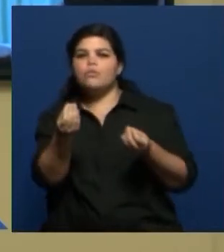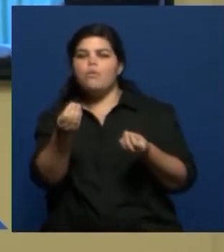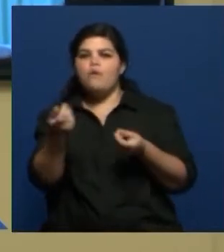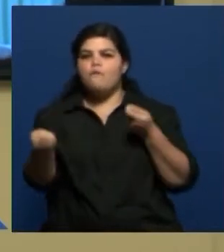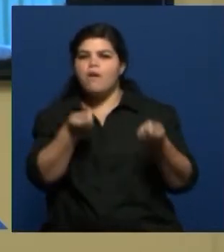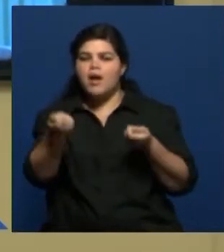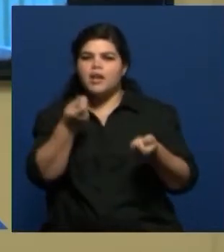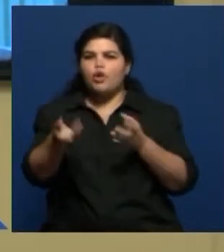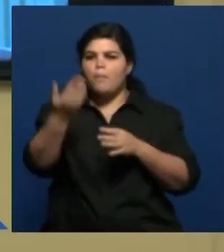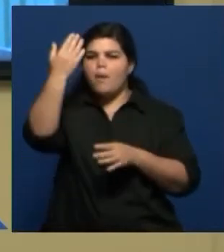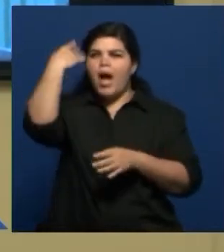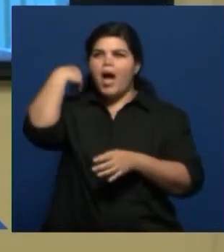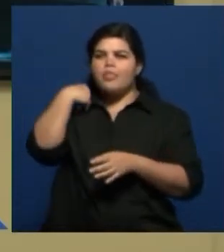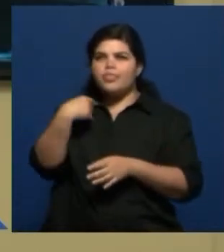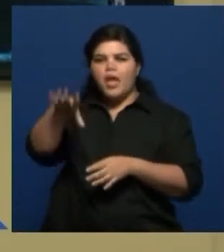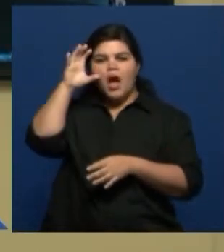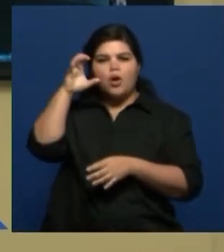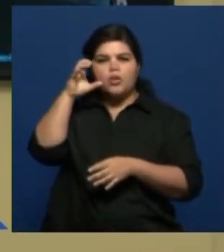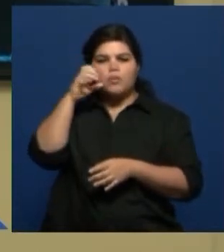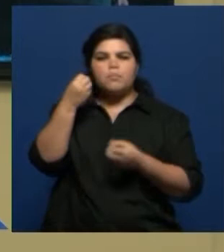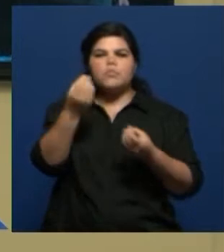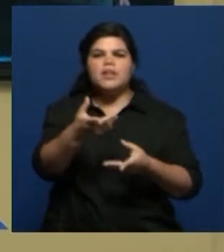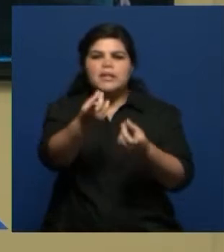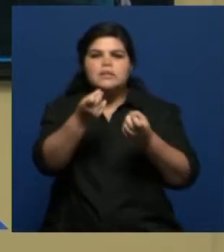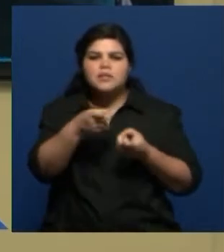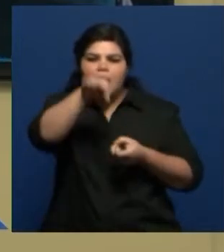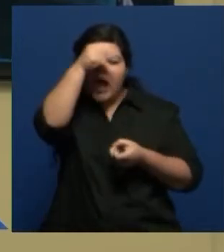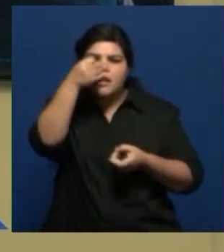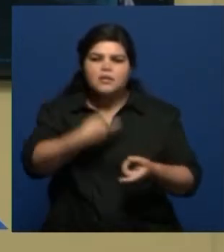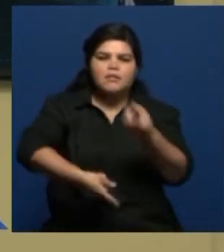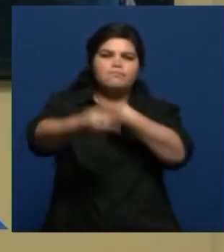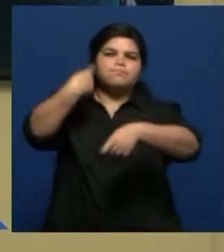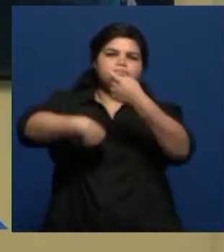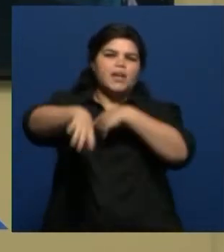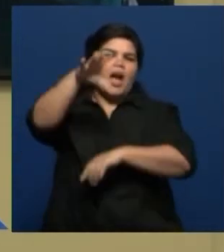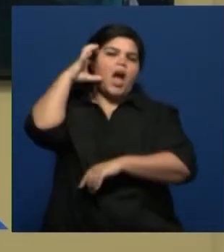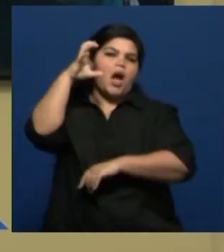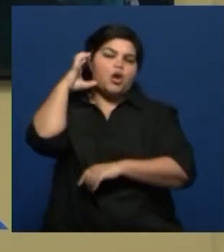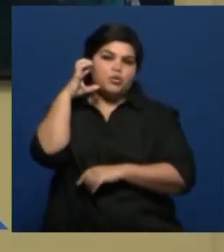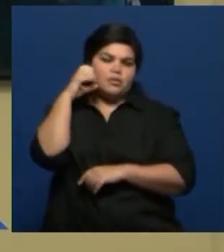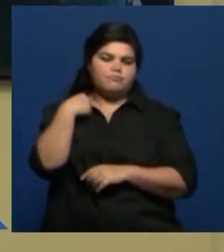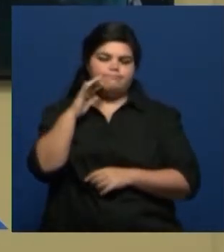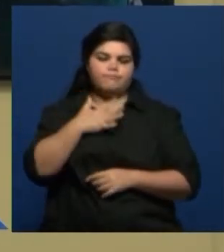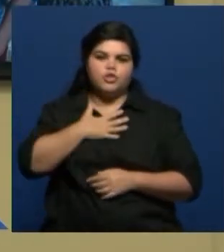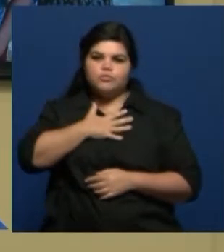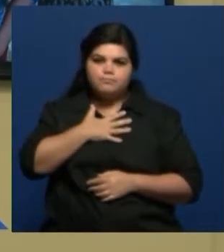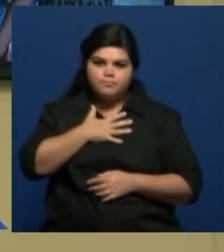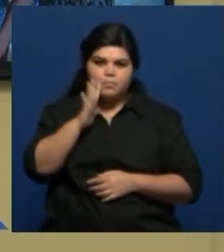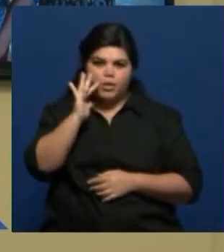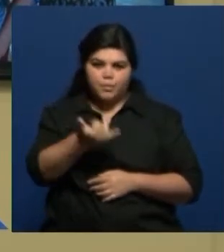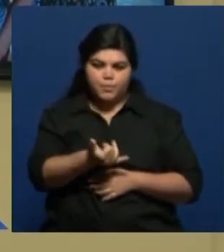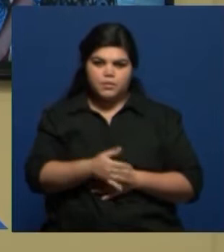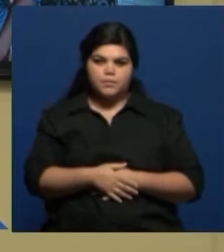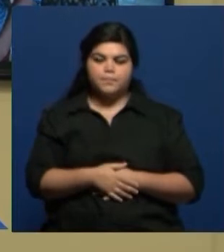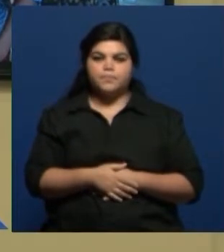¿Por qué necesitamos a través del arte volver hacia atrás y fusionar esto? Porque según lo que percibo, en